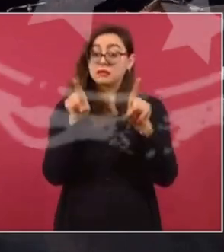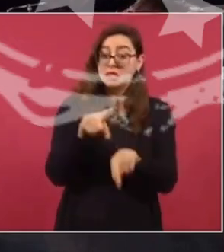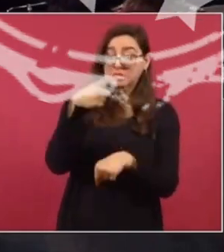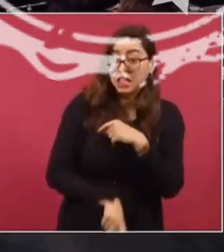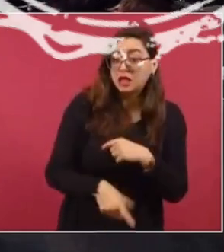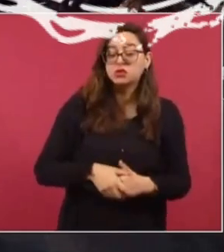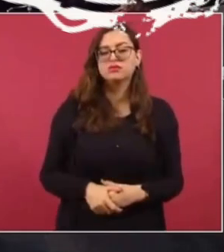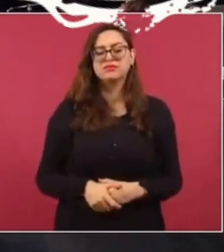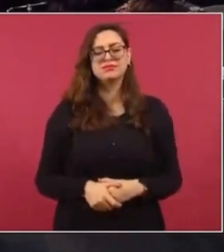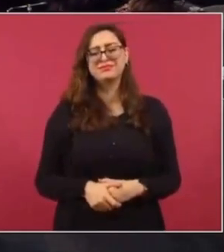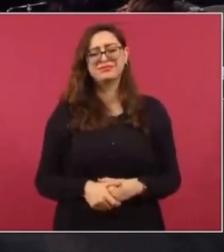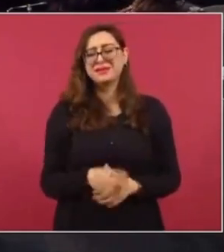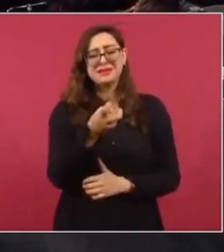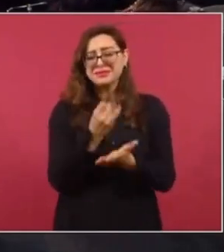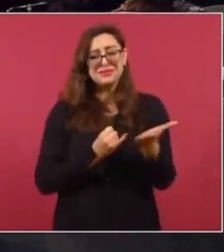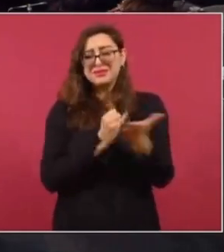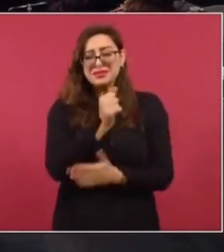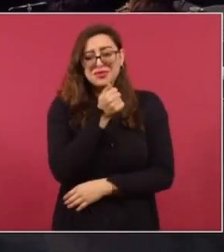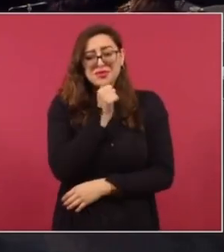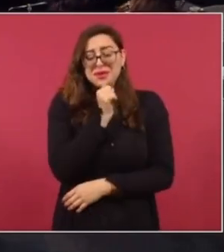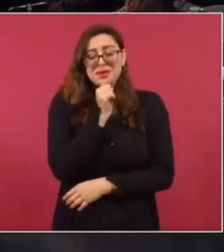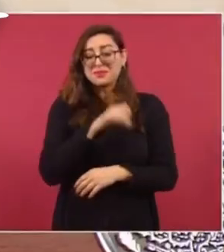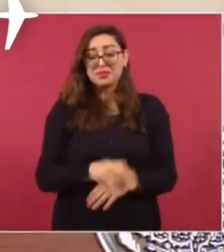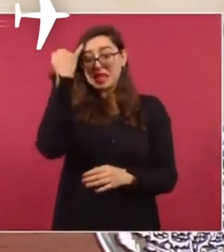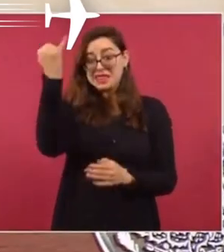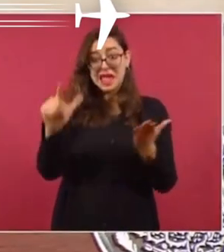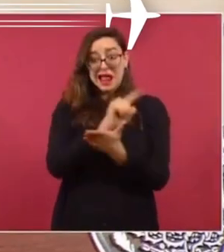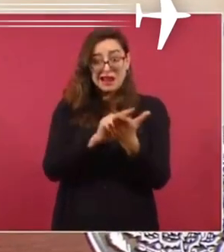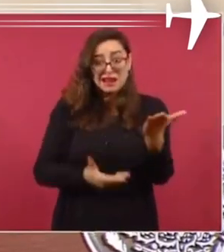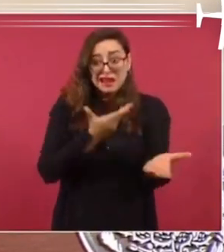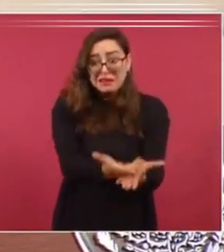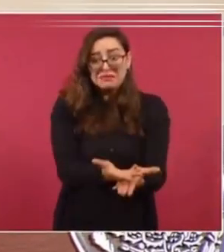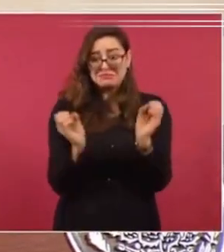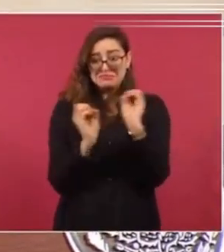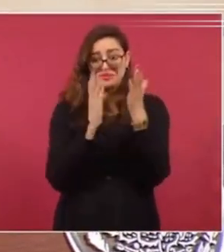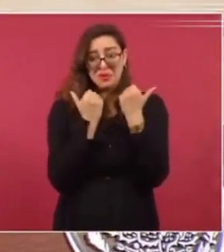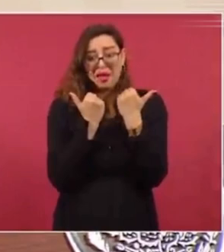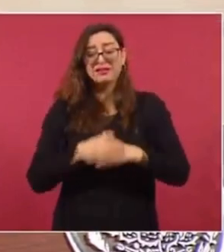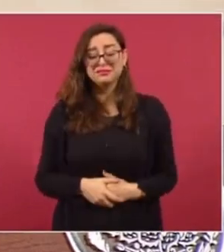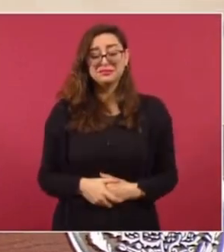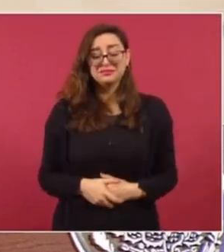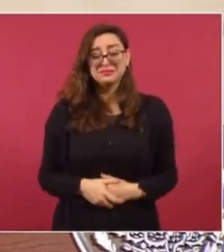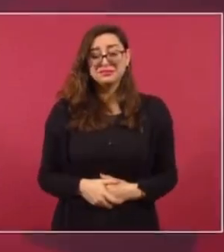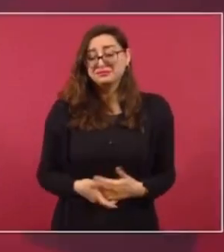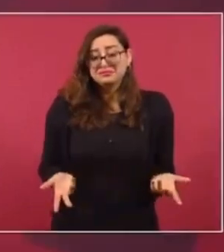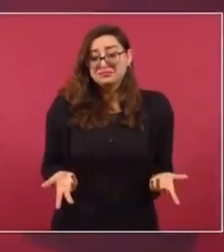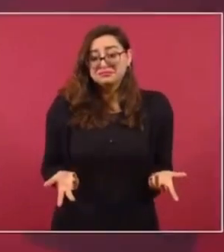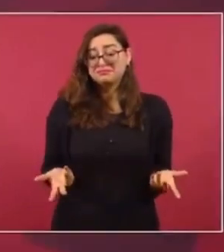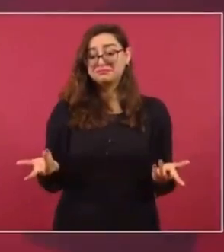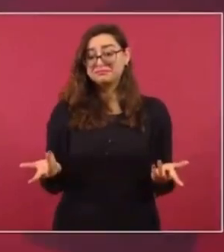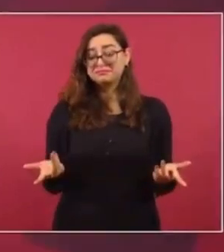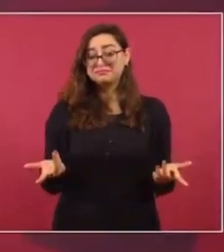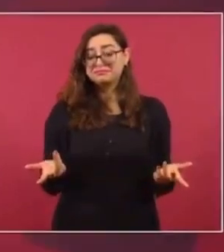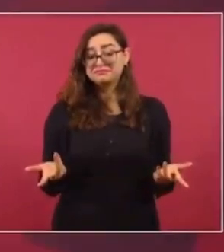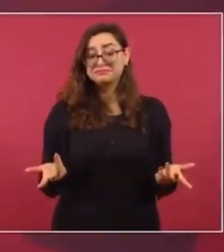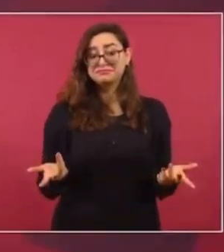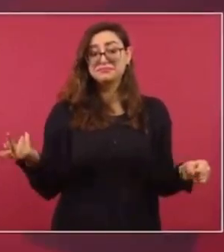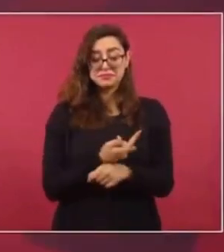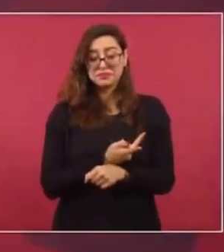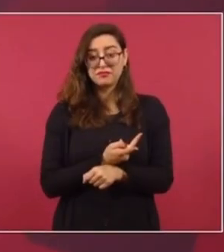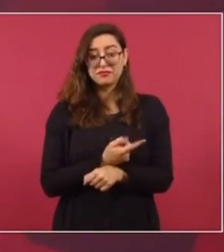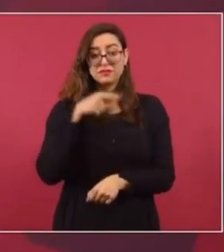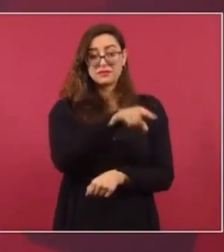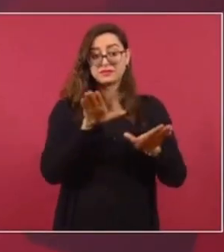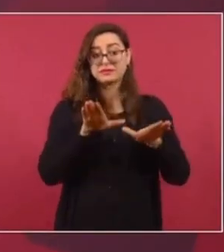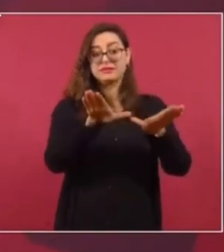Todavía no está decidido eso, no existe ninguna iniciativa de ley en ese sentido. Es que los dueños